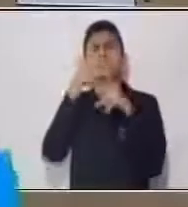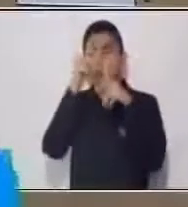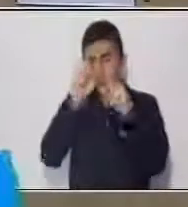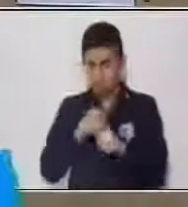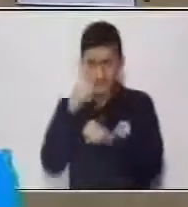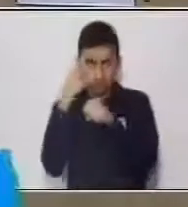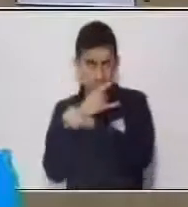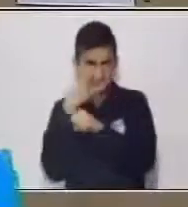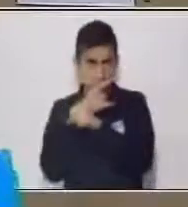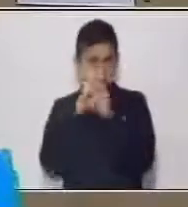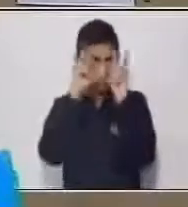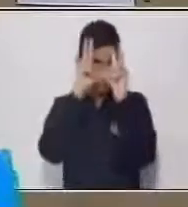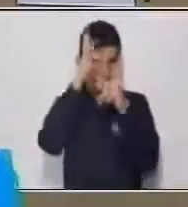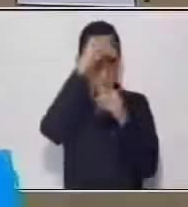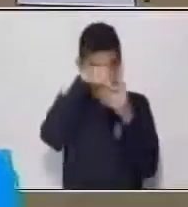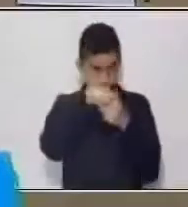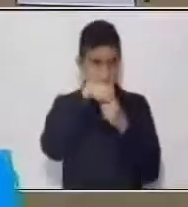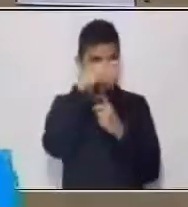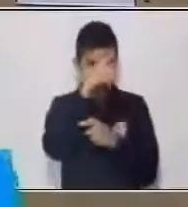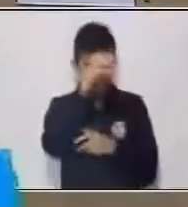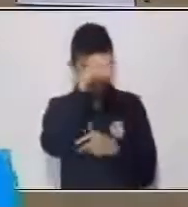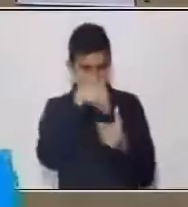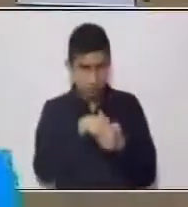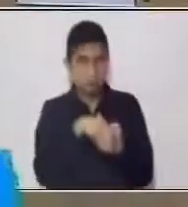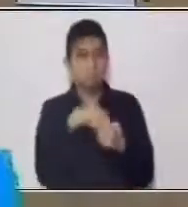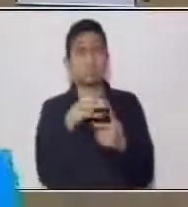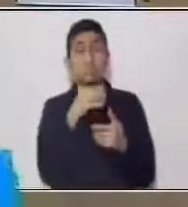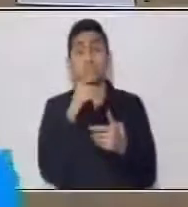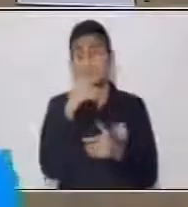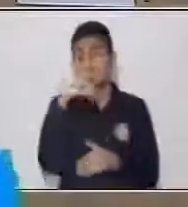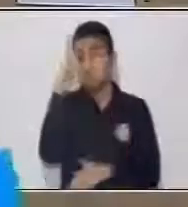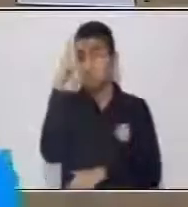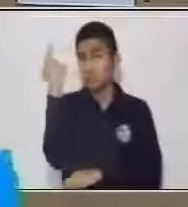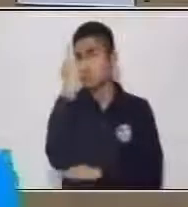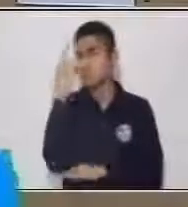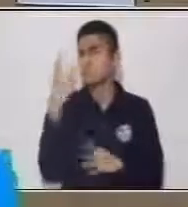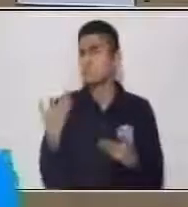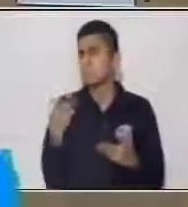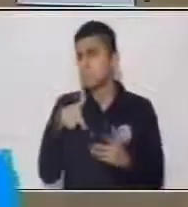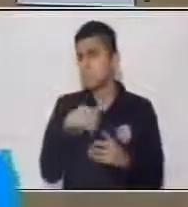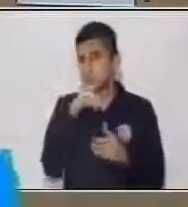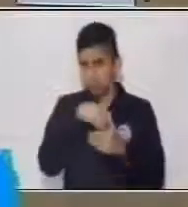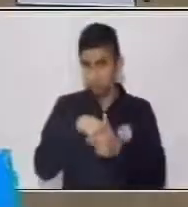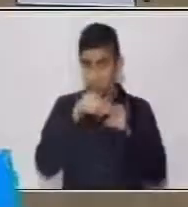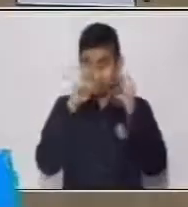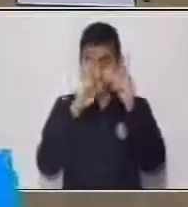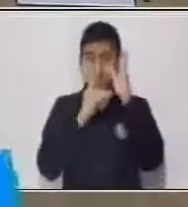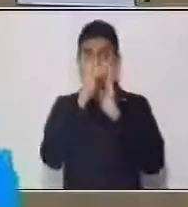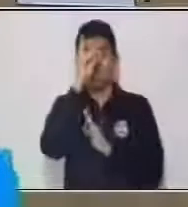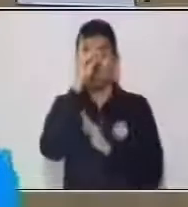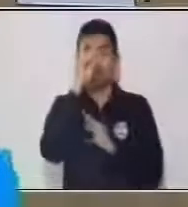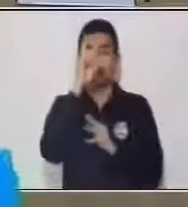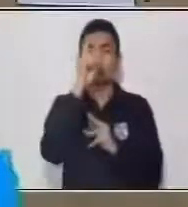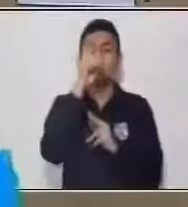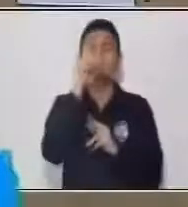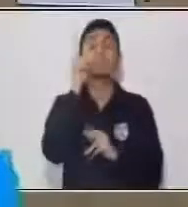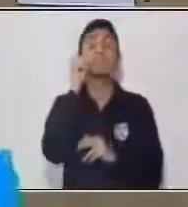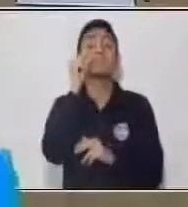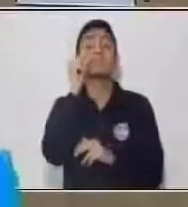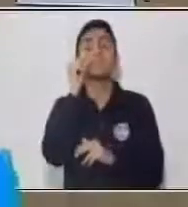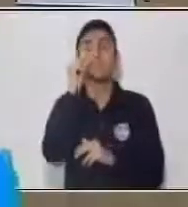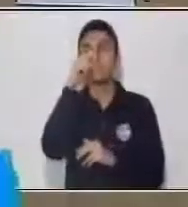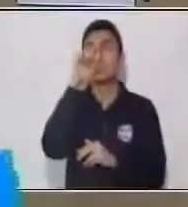las casas y las calles. Una de las figuras más importantes en el desarrollo de la electricidad fue el señor